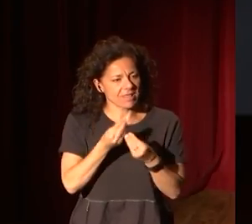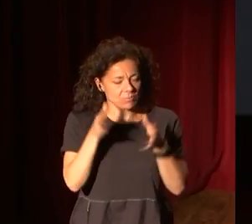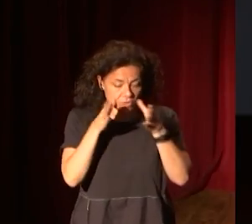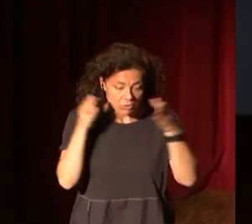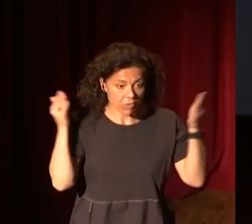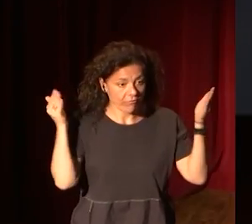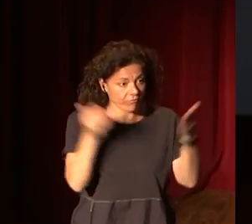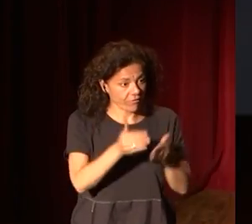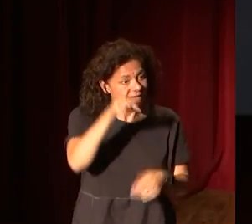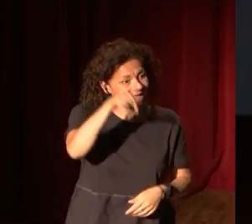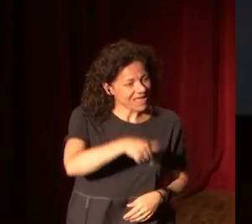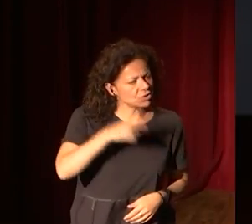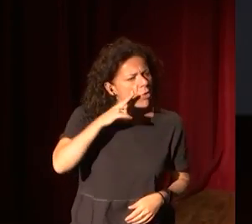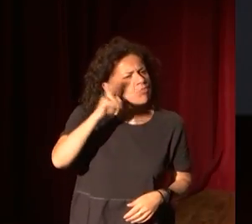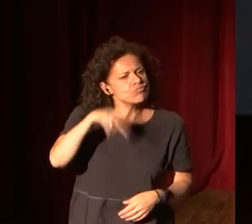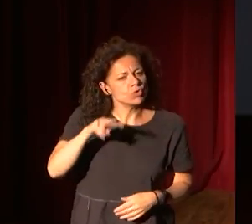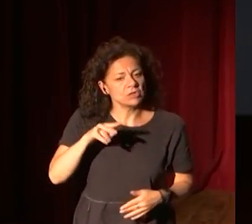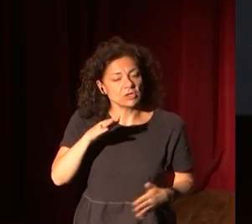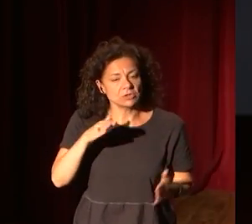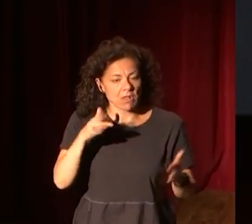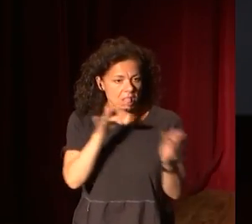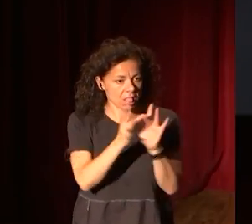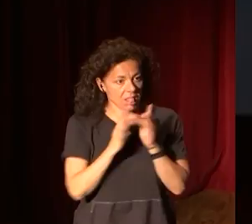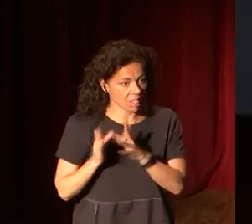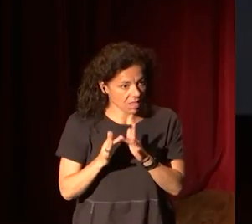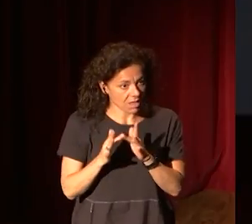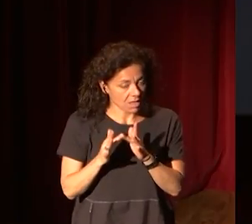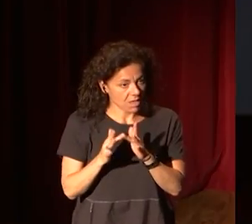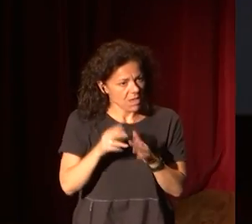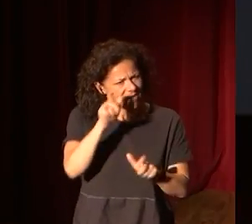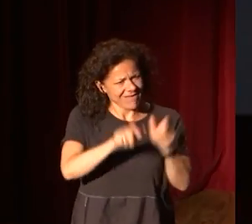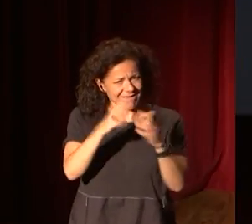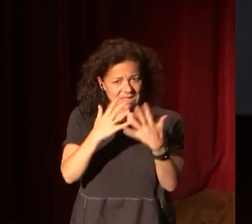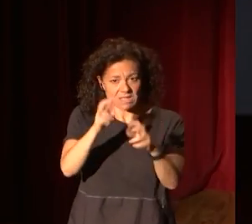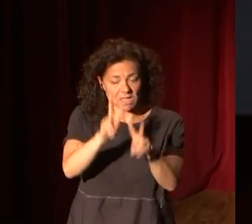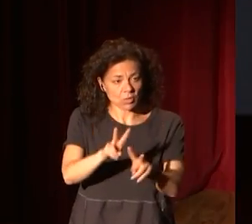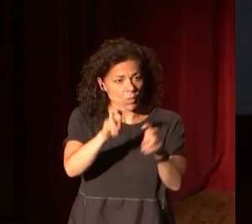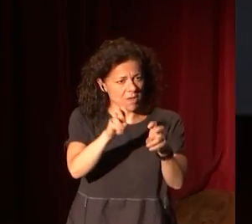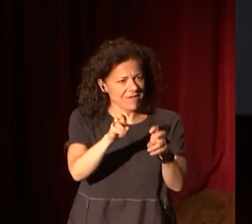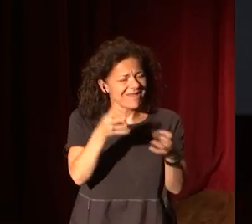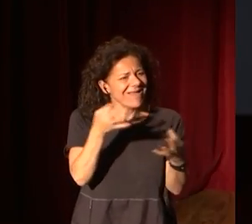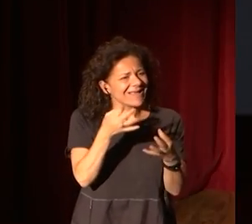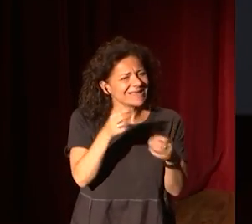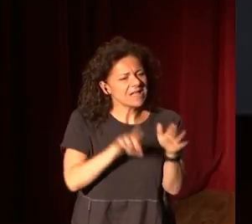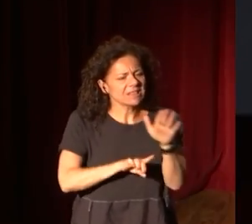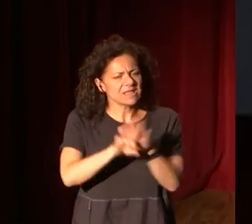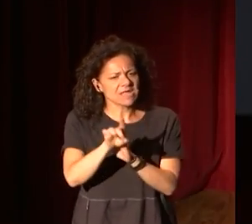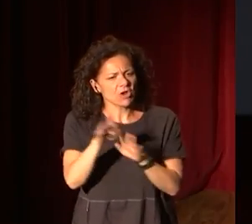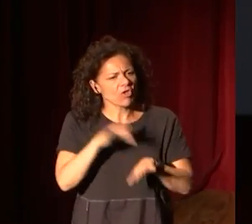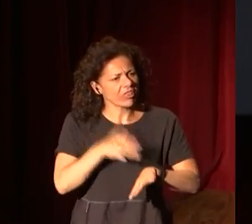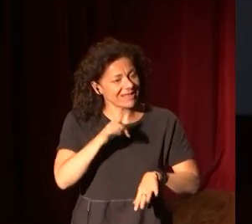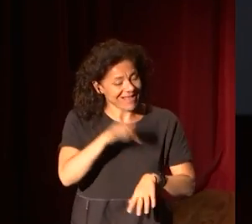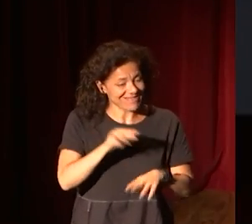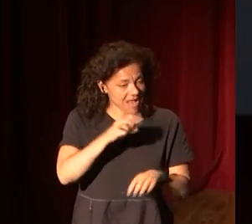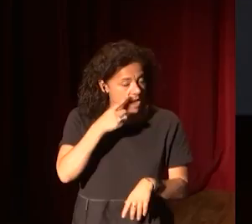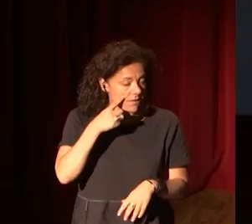función de esto, museo hiperconectado, enfoques nuevos, públicos nuevos, qué es el área de desarrollo digital del Museo Nacional del Prado